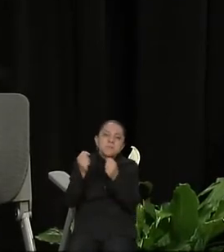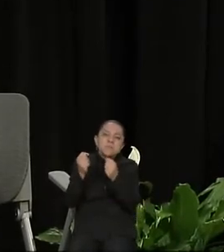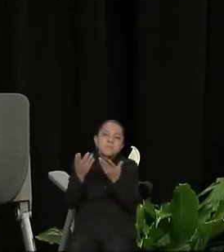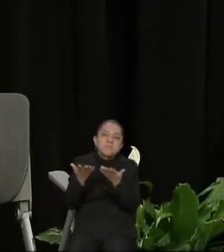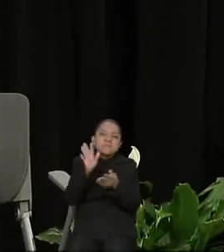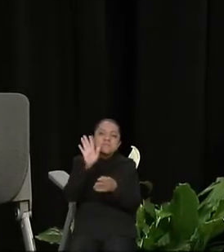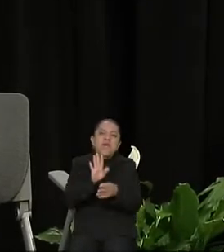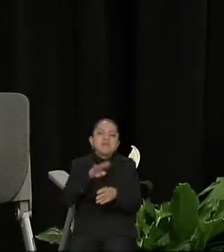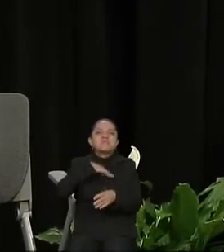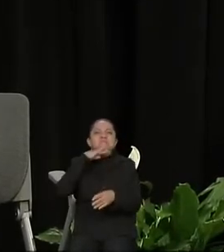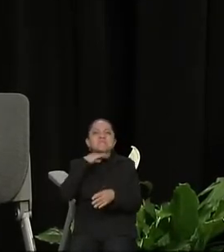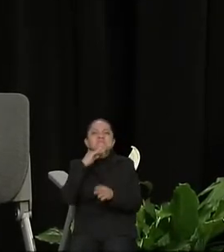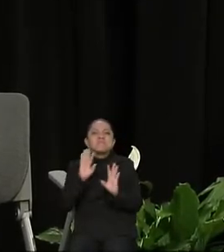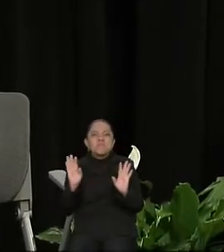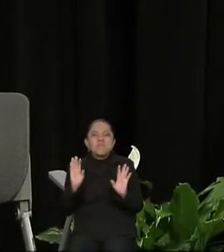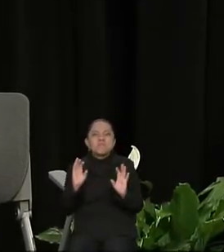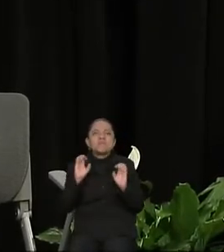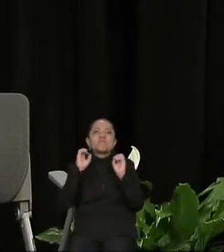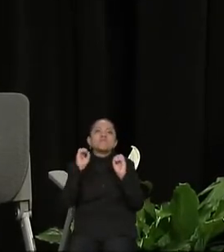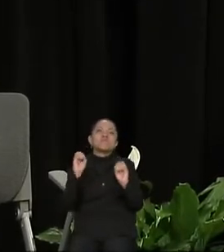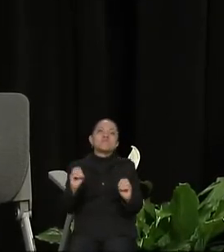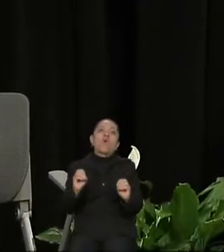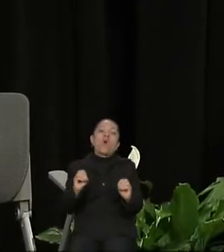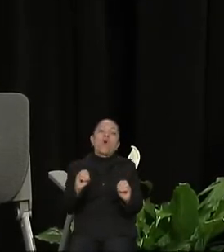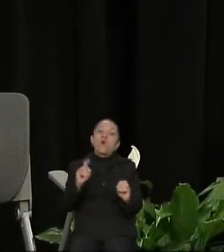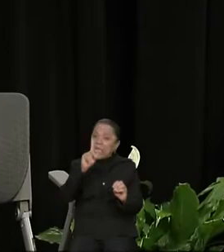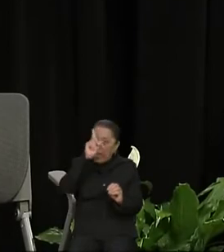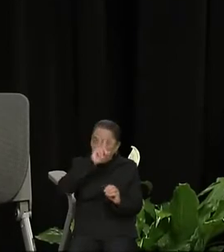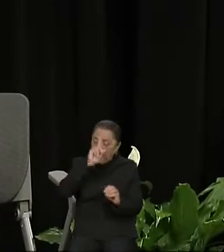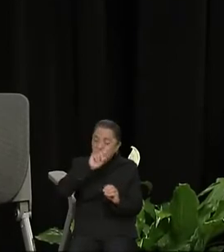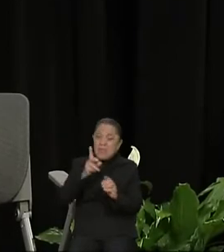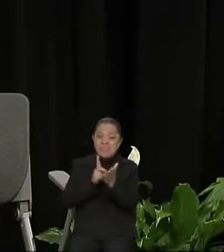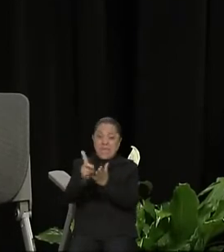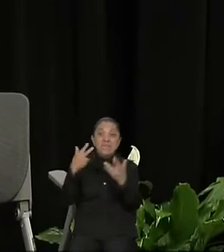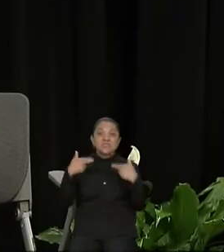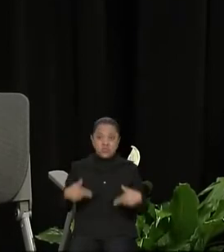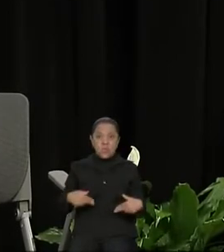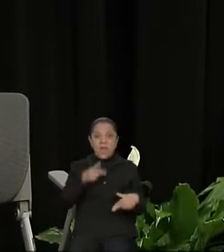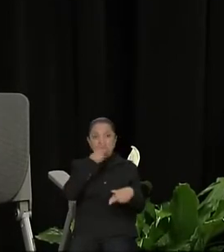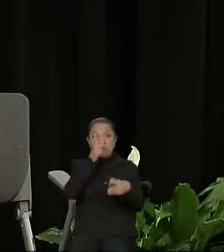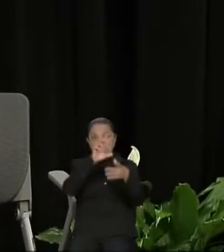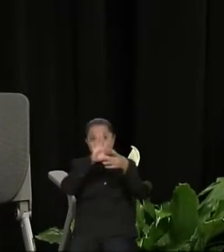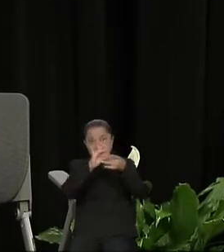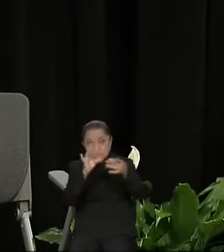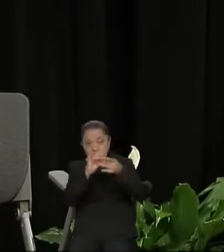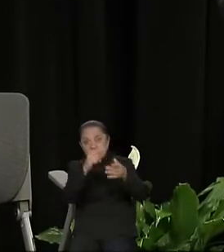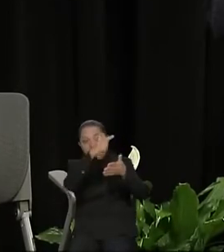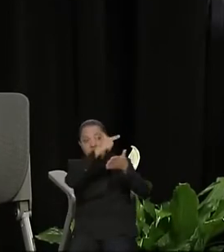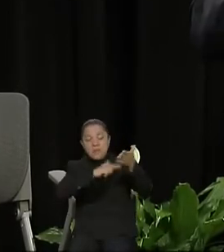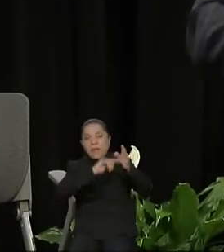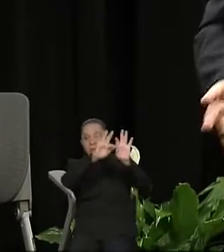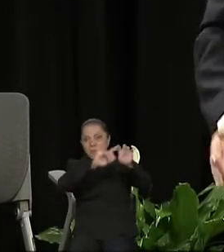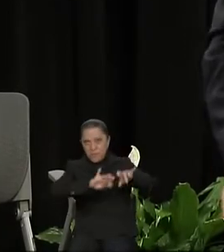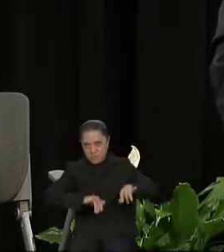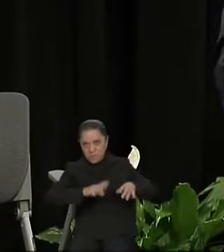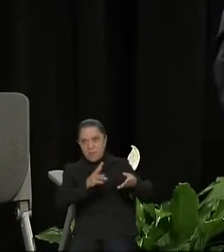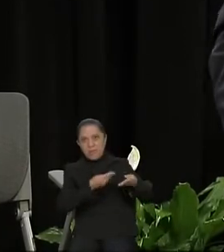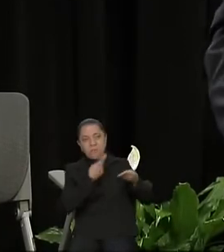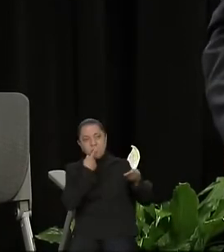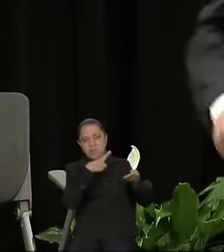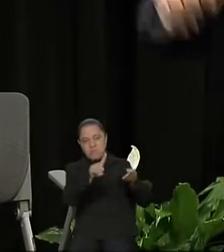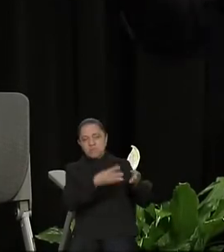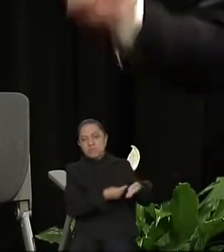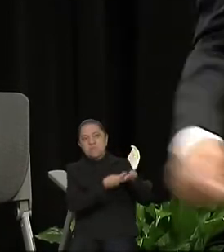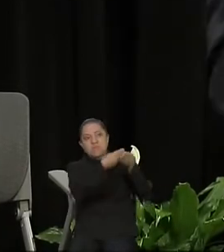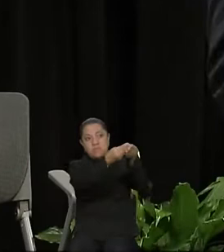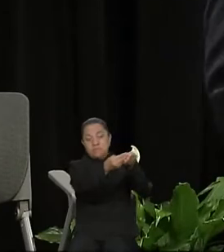se vuelven buenas intenciones las recomendaciones. Entonces, un poco lo que pasa es que tenemos que, de acuerdo a la presión a periodicasos, ¿no?, como